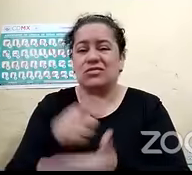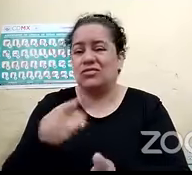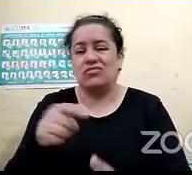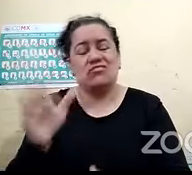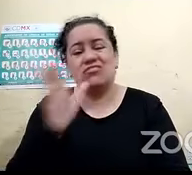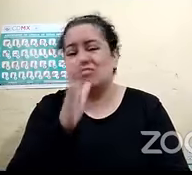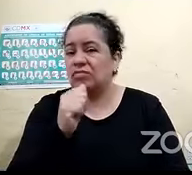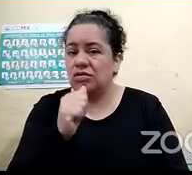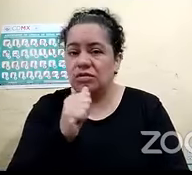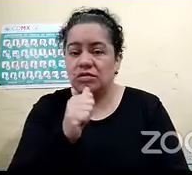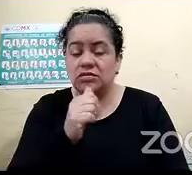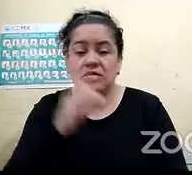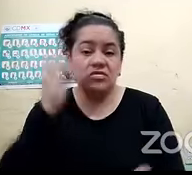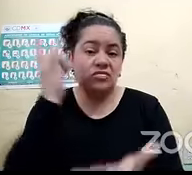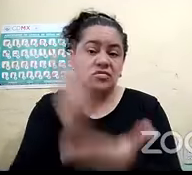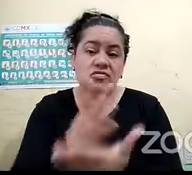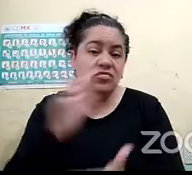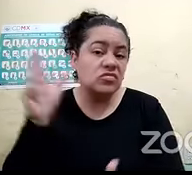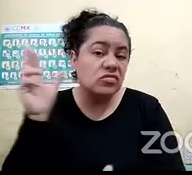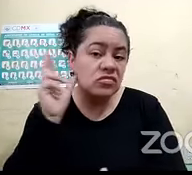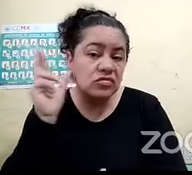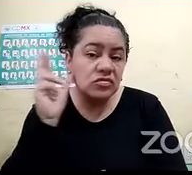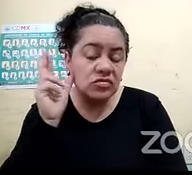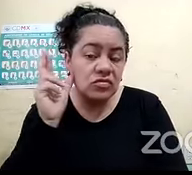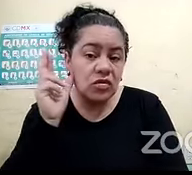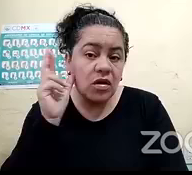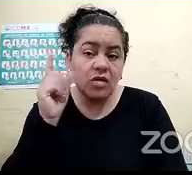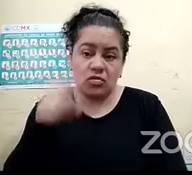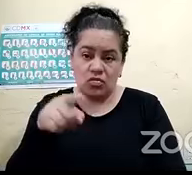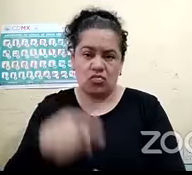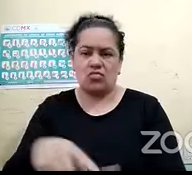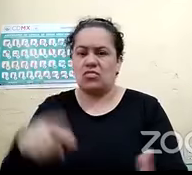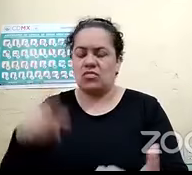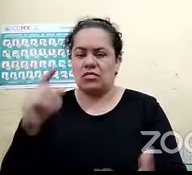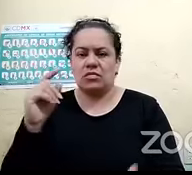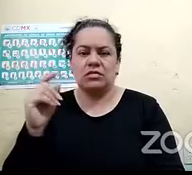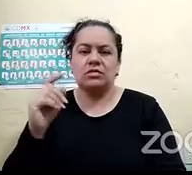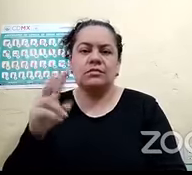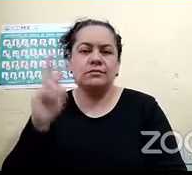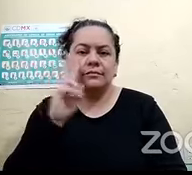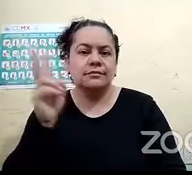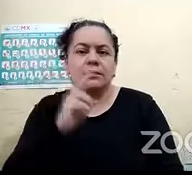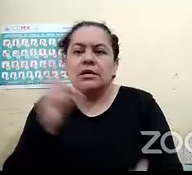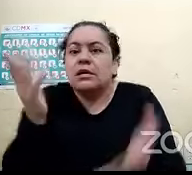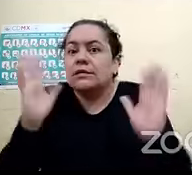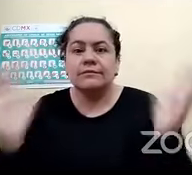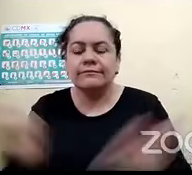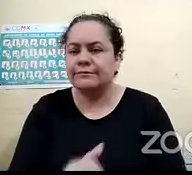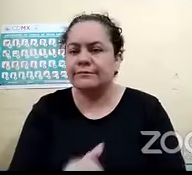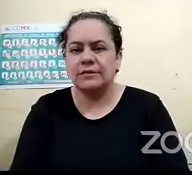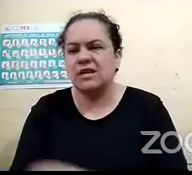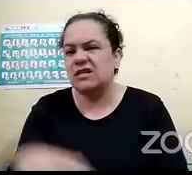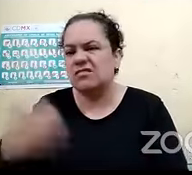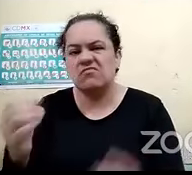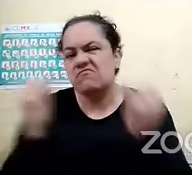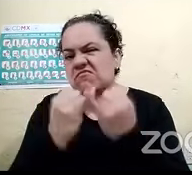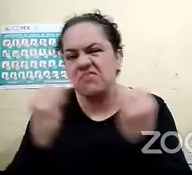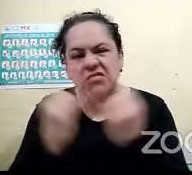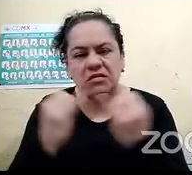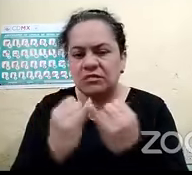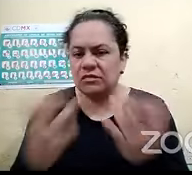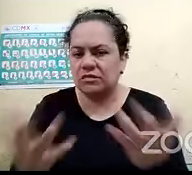y haz lo que nosotros decimos entonces es es más de lo mismo no pues ahí estamos un poquito